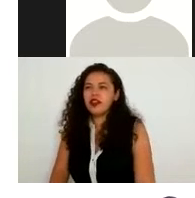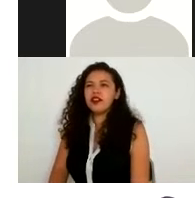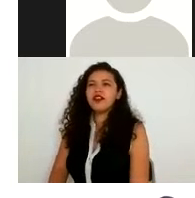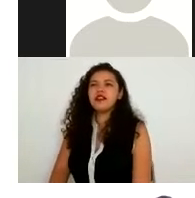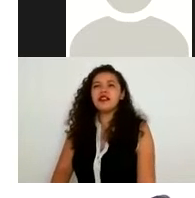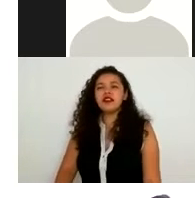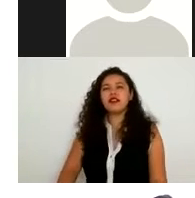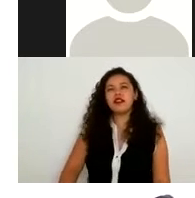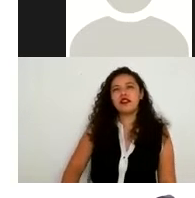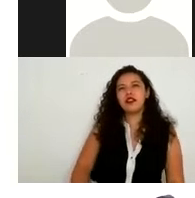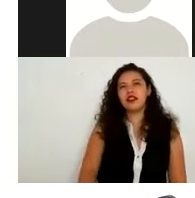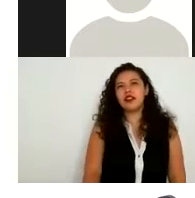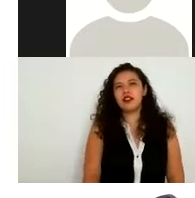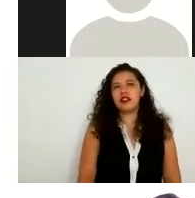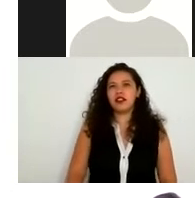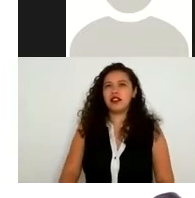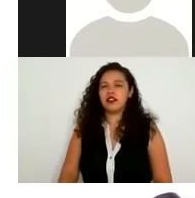no sé si tengan alguna duda